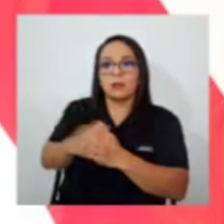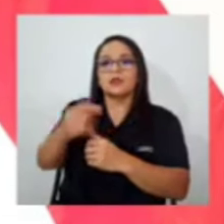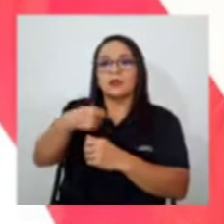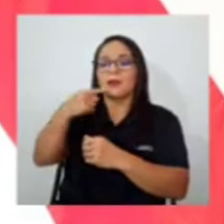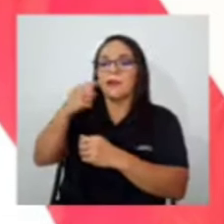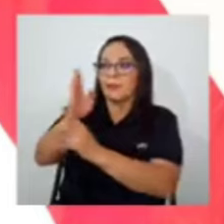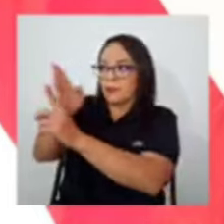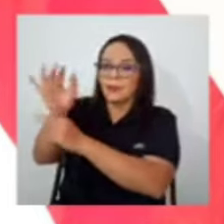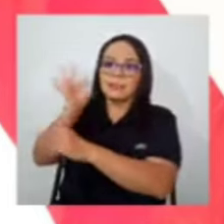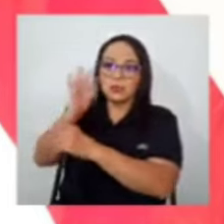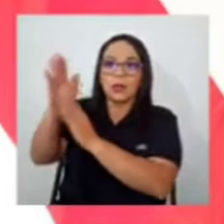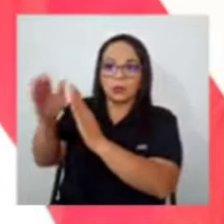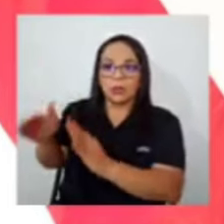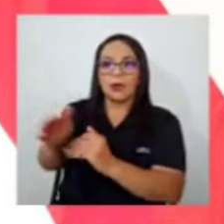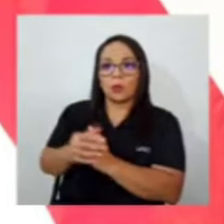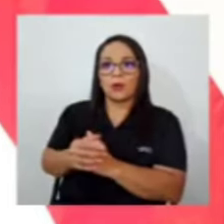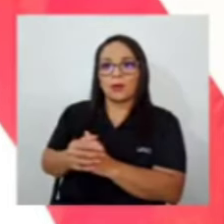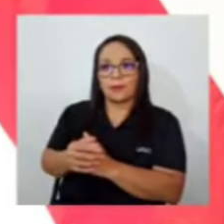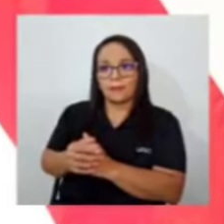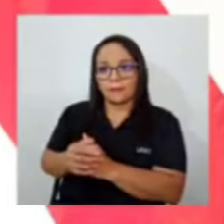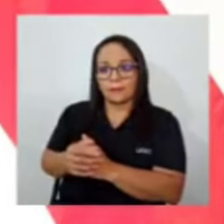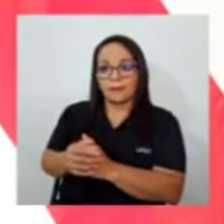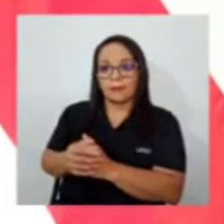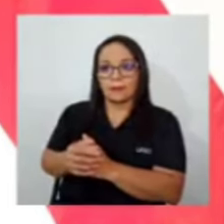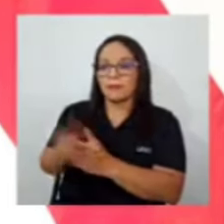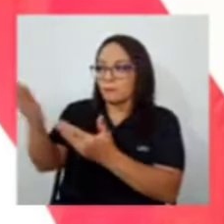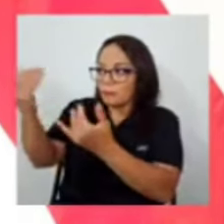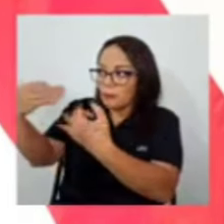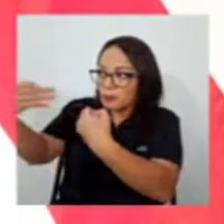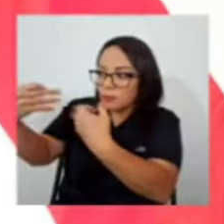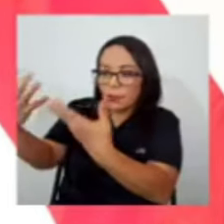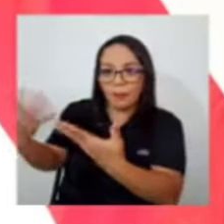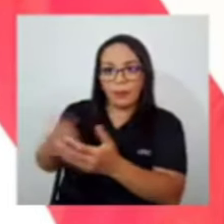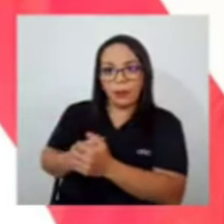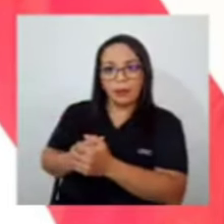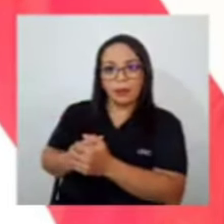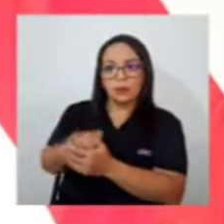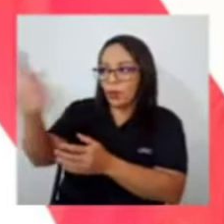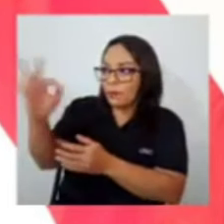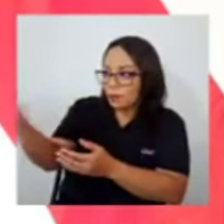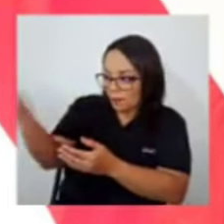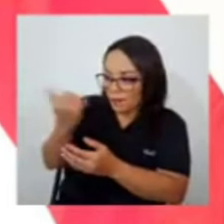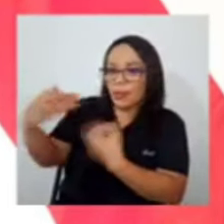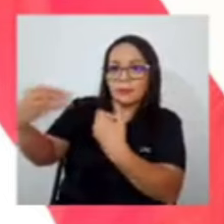Contralora, como lo hizo Pilar Cisneros, explique, y la invité a que me explicara.